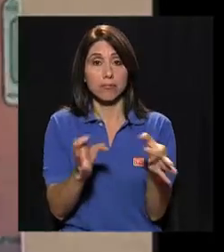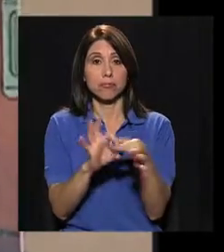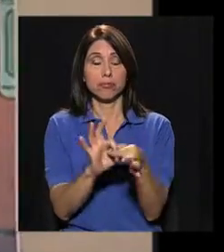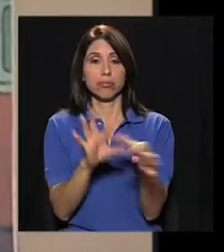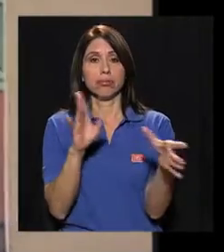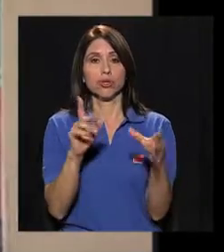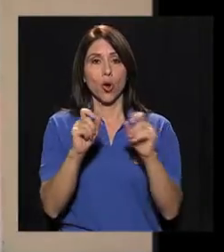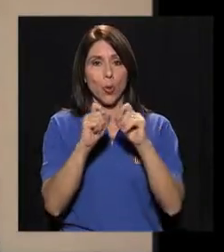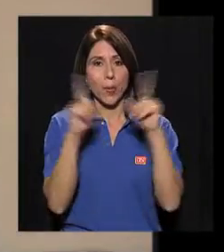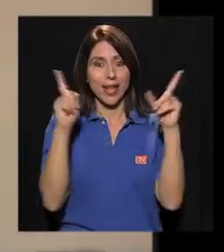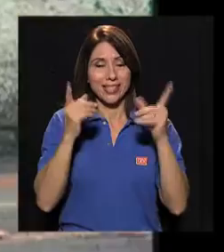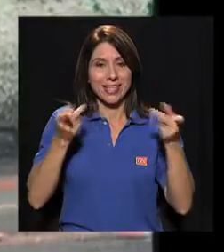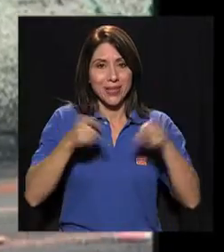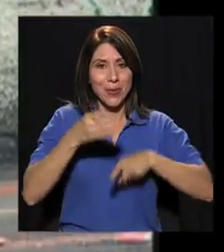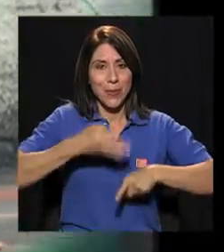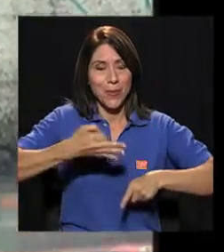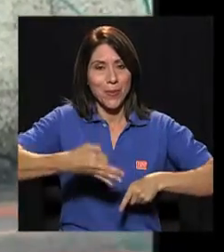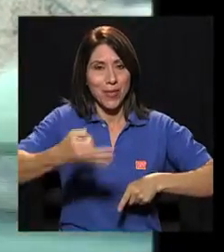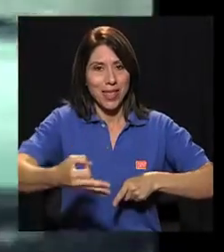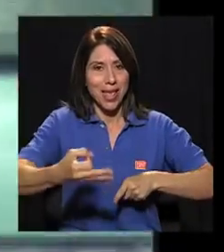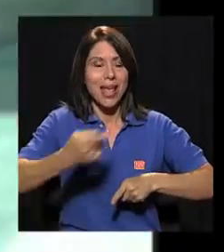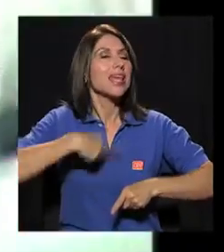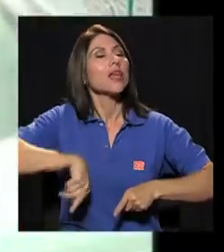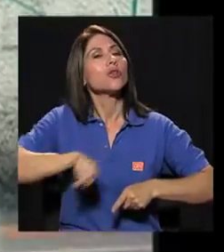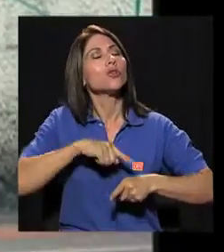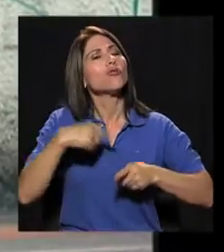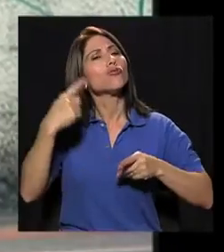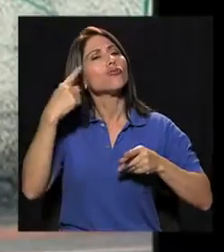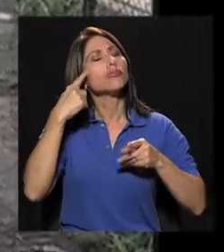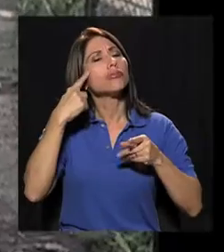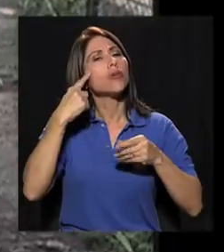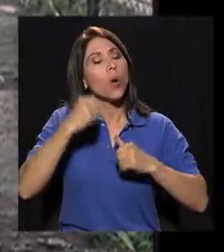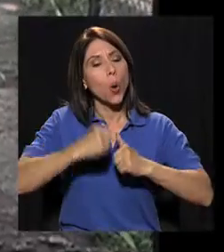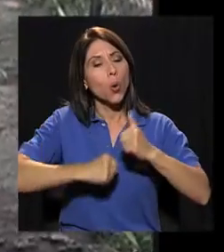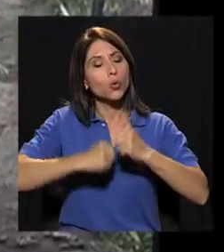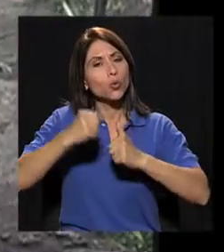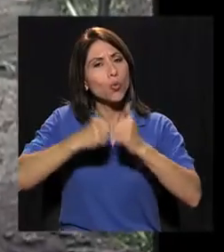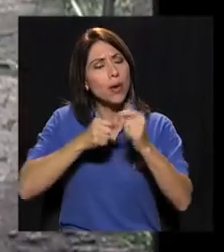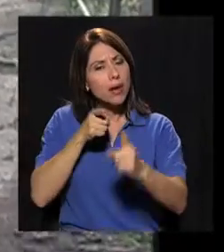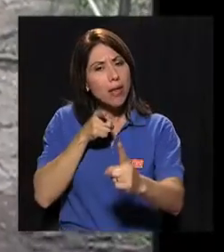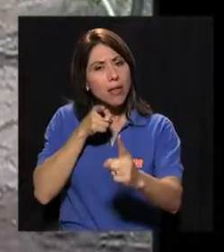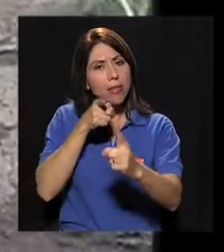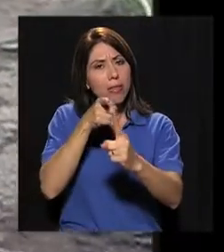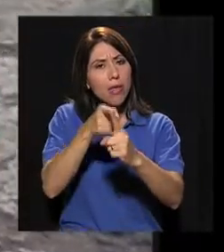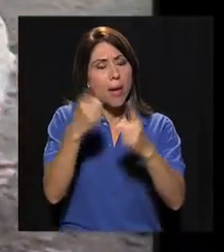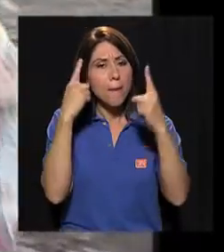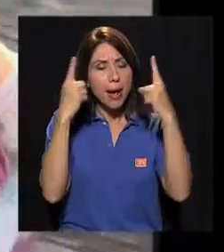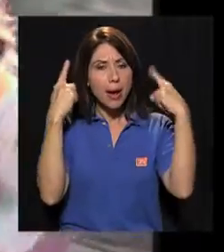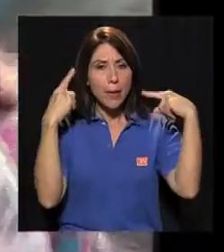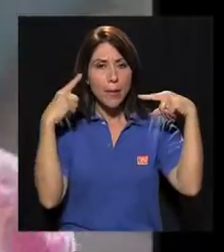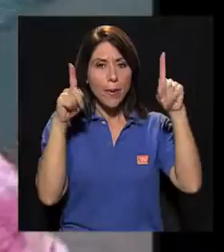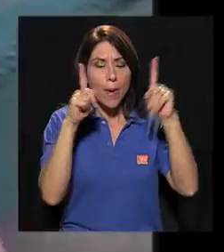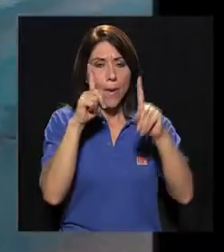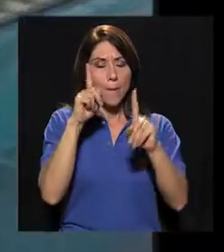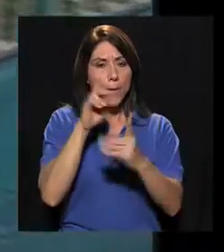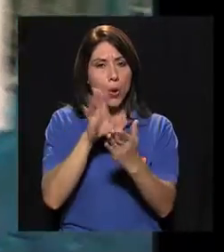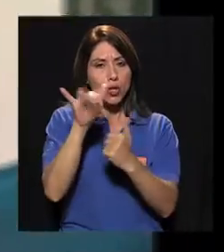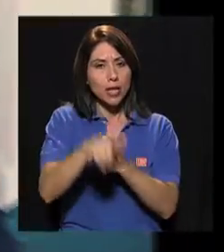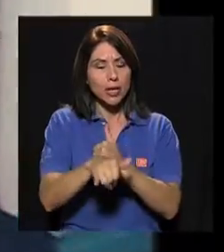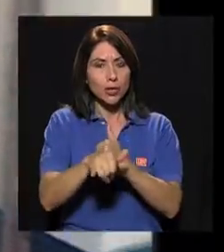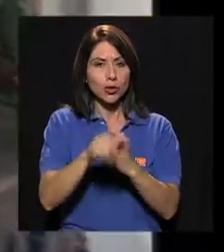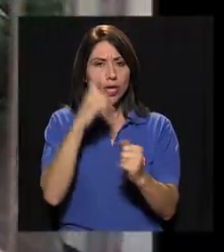sorpresas del cotidiano, que trenzamos con un afán construir caminos para la realización de